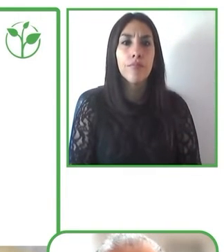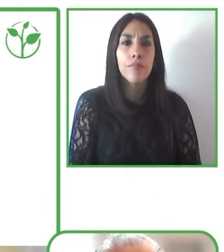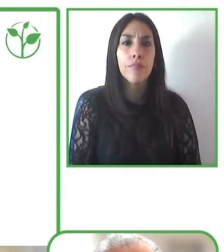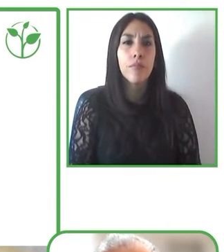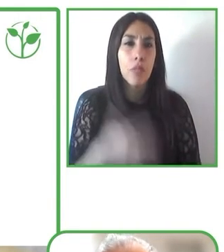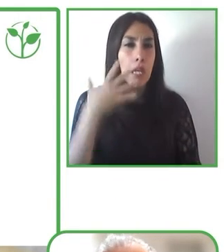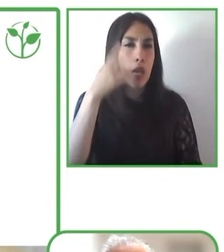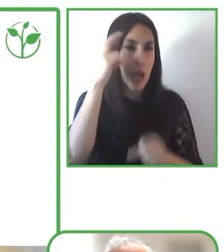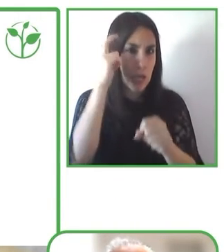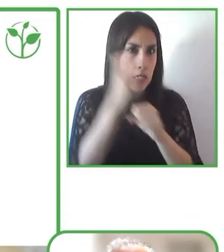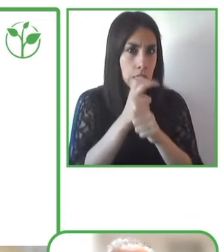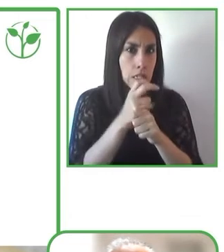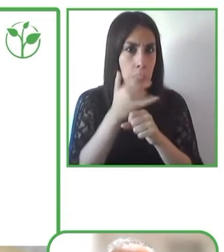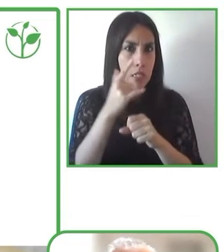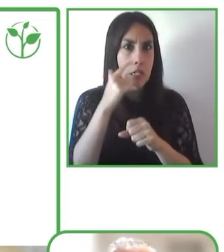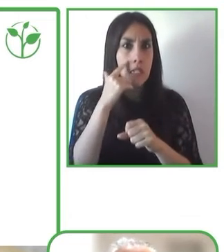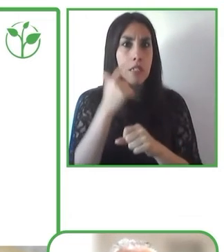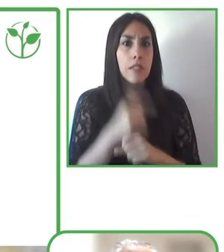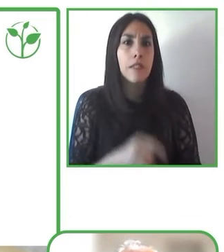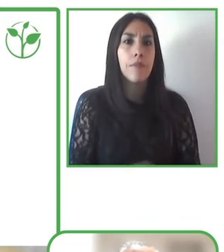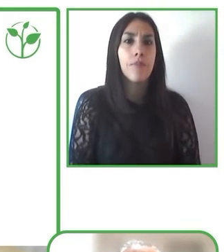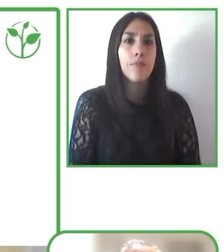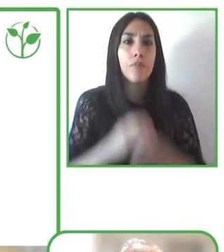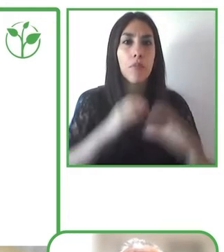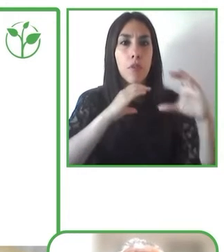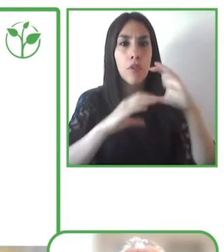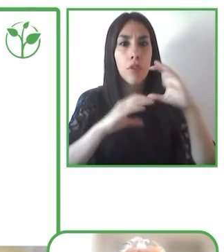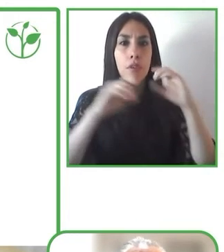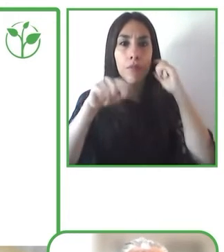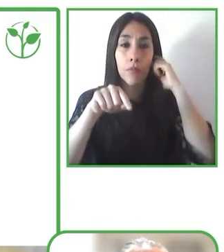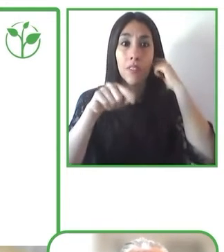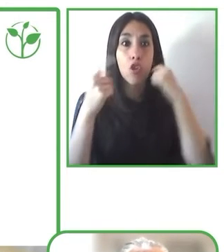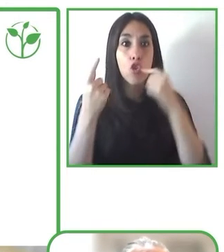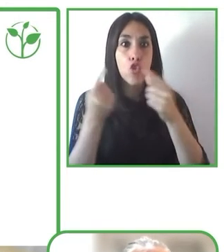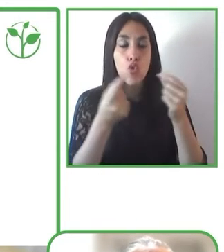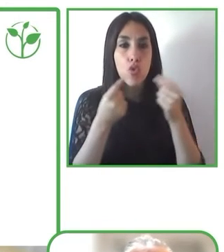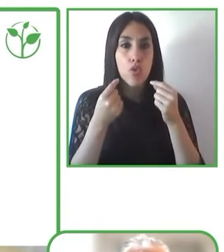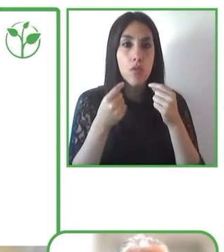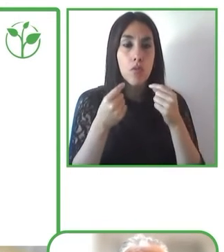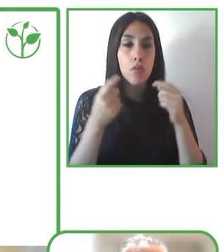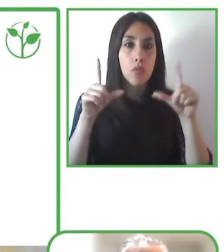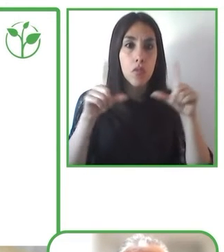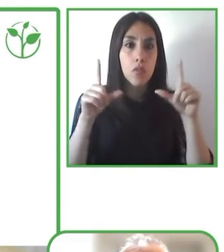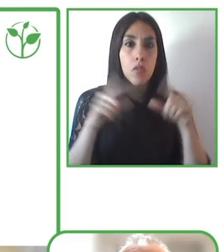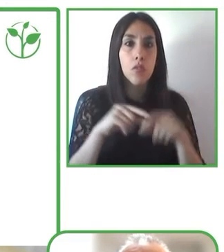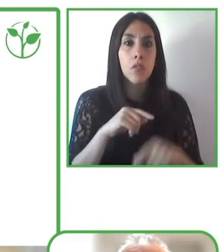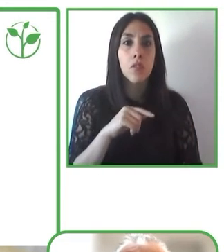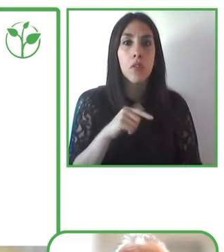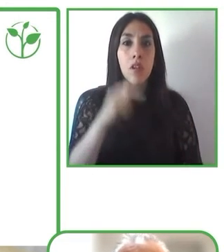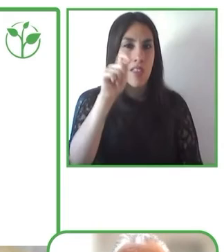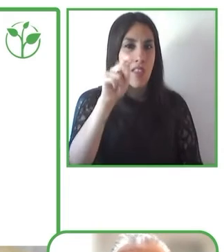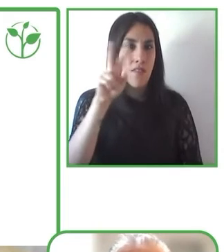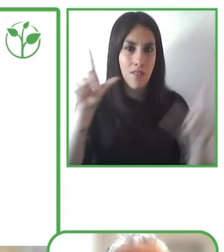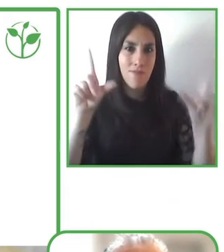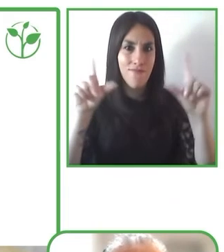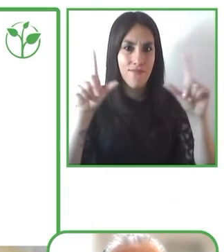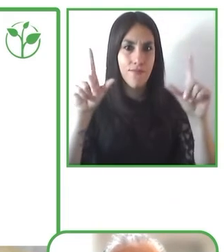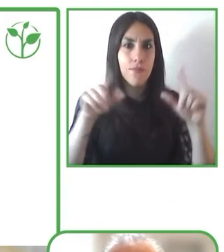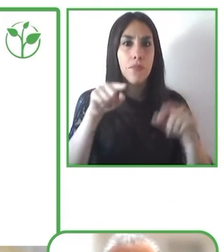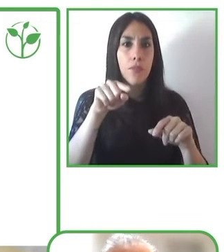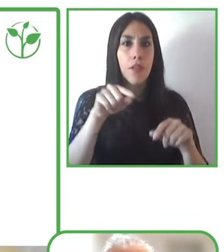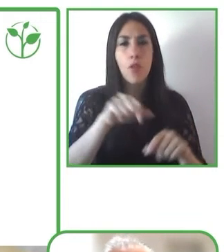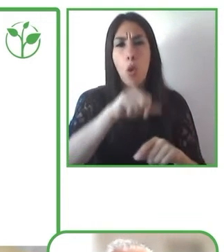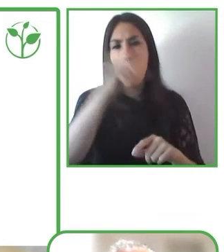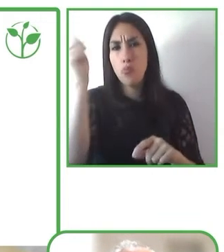programa de televisión, un programa de radio y desde 2017 también tenemos una web